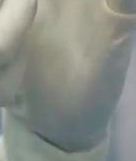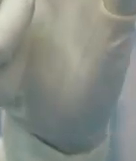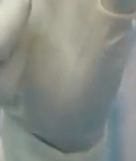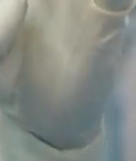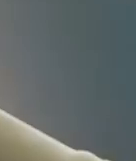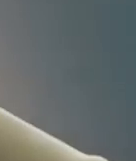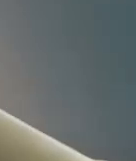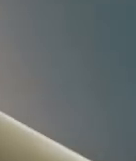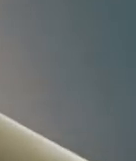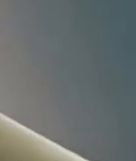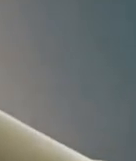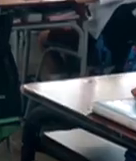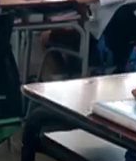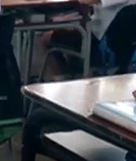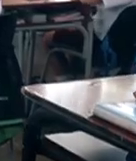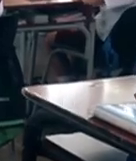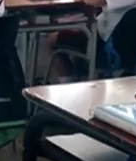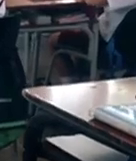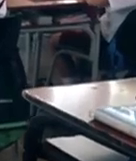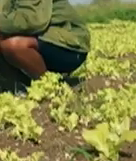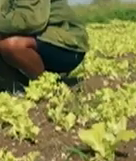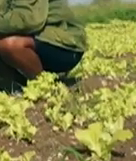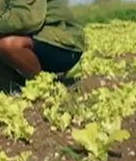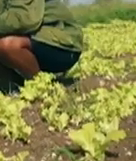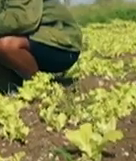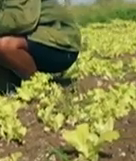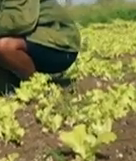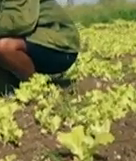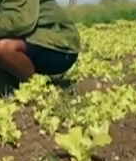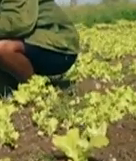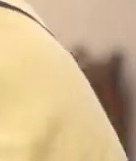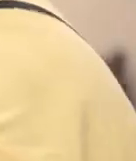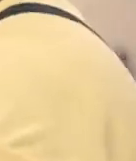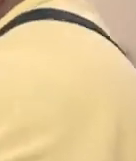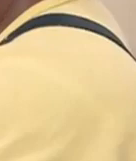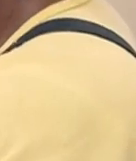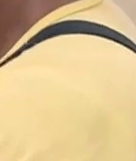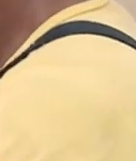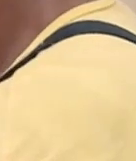confianza de un pueblo mi pueblo nuestro pueblo